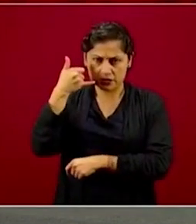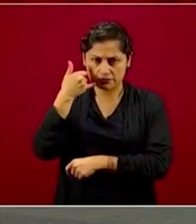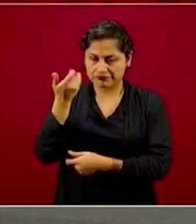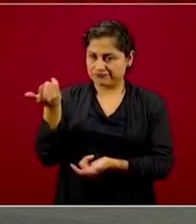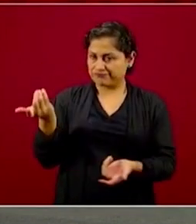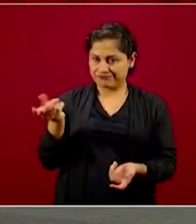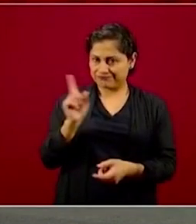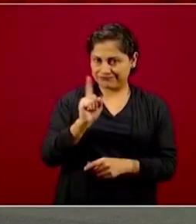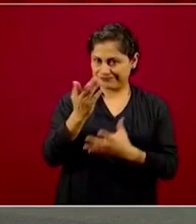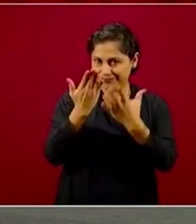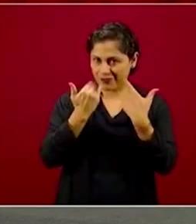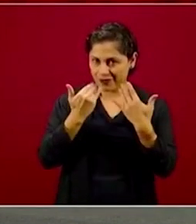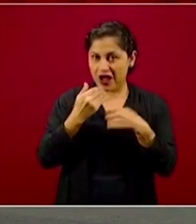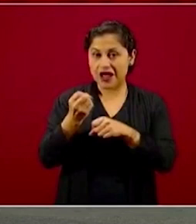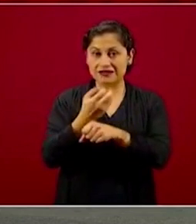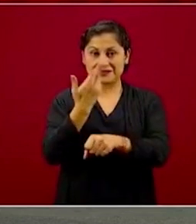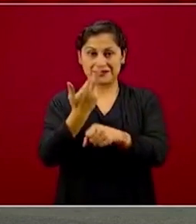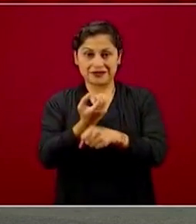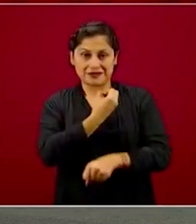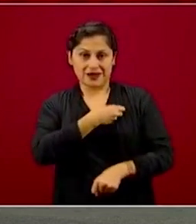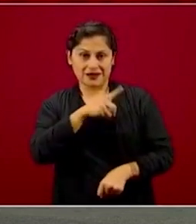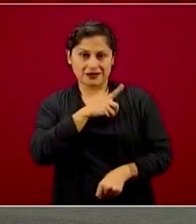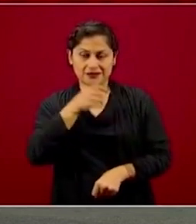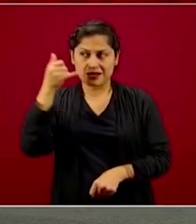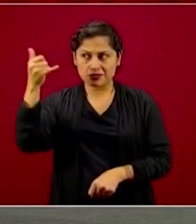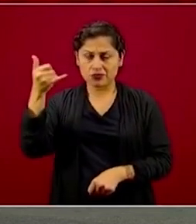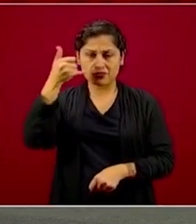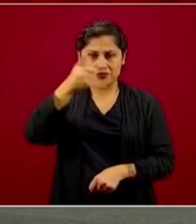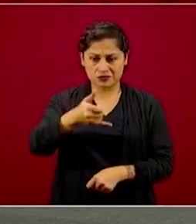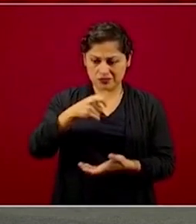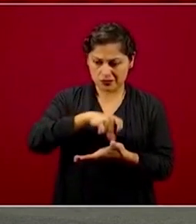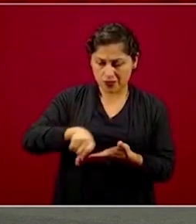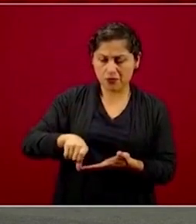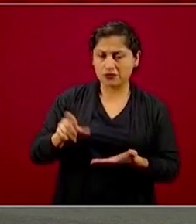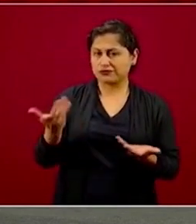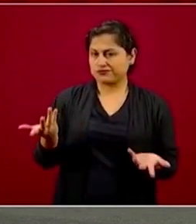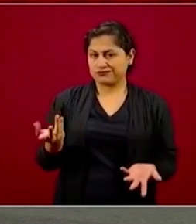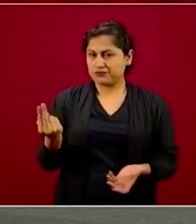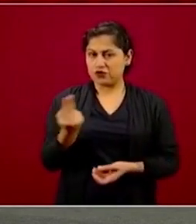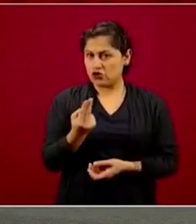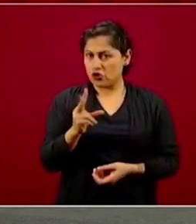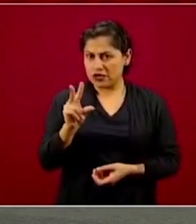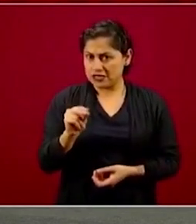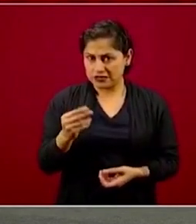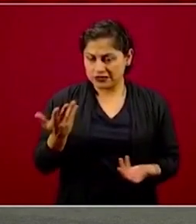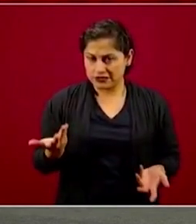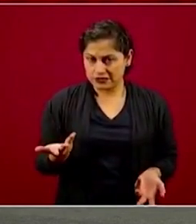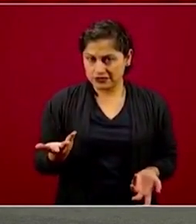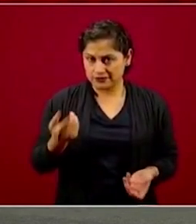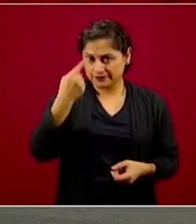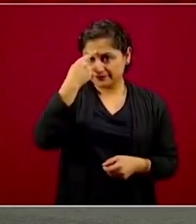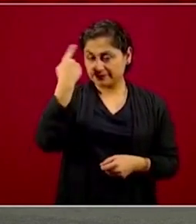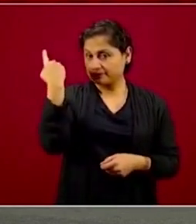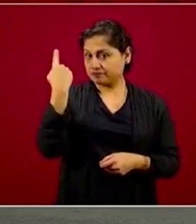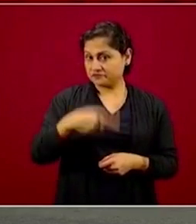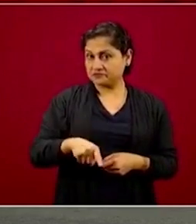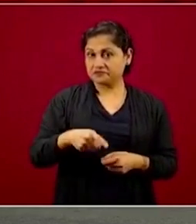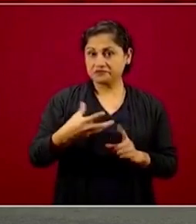Secretaría de Salud, porque no es un instrumento que en este momento sea relevante para el manejo de la epidemia.